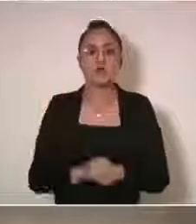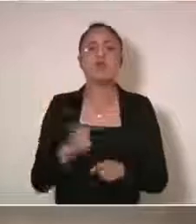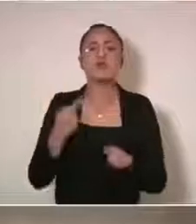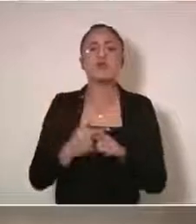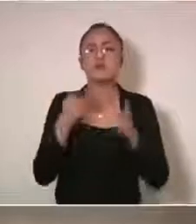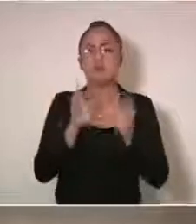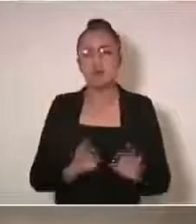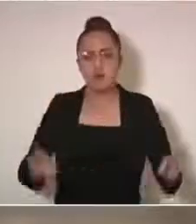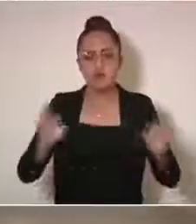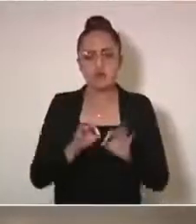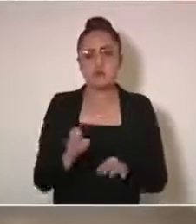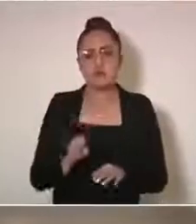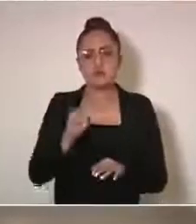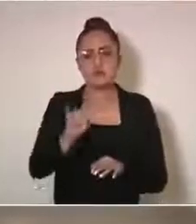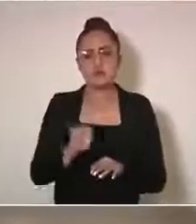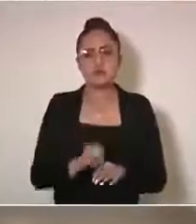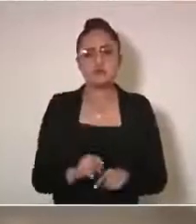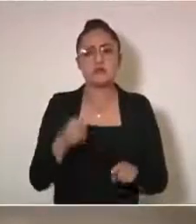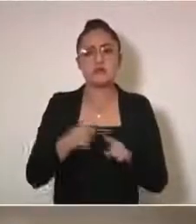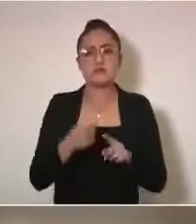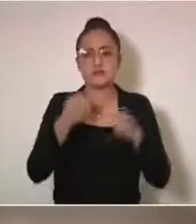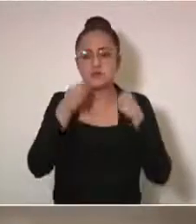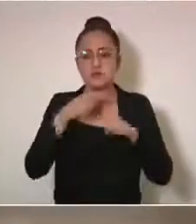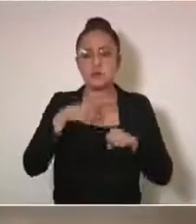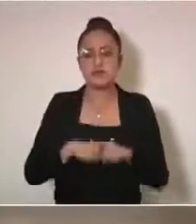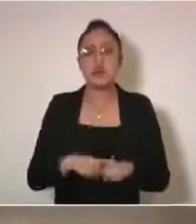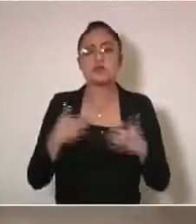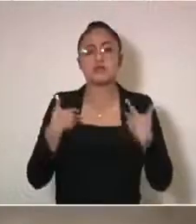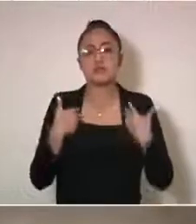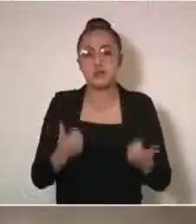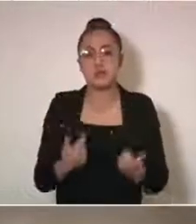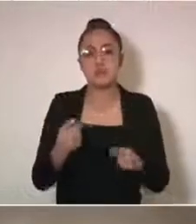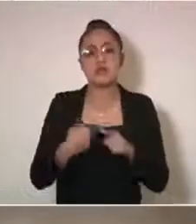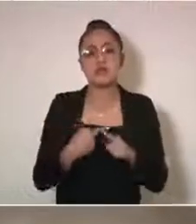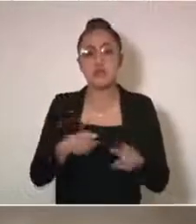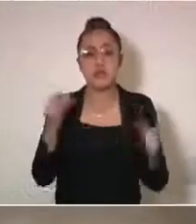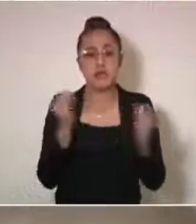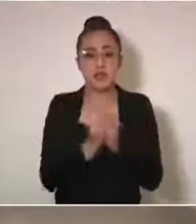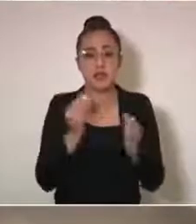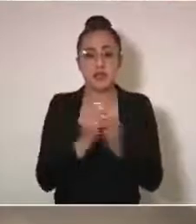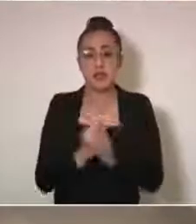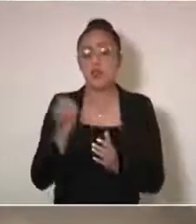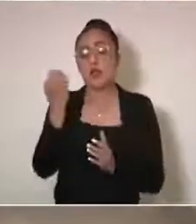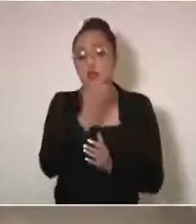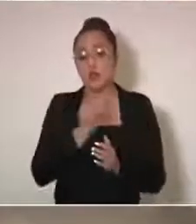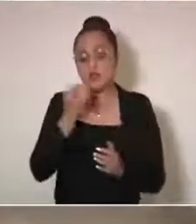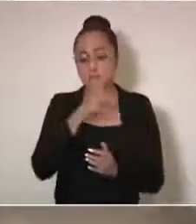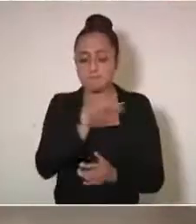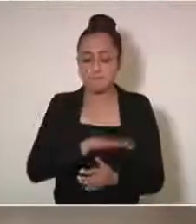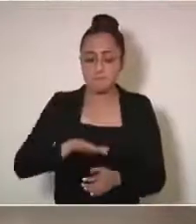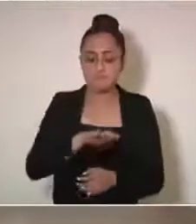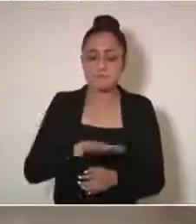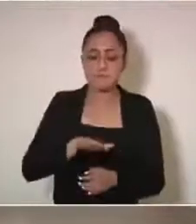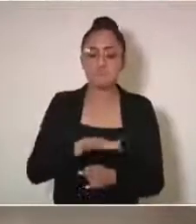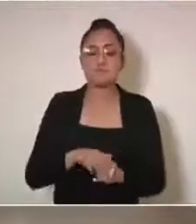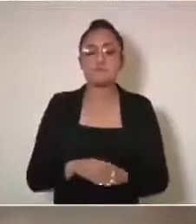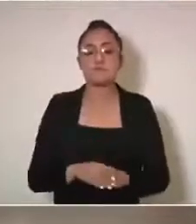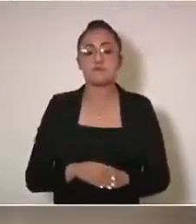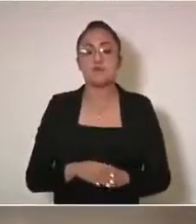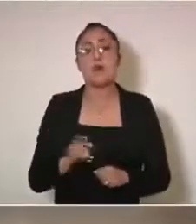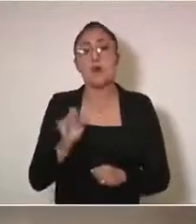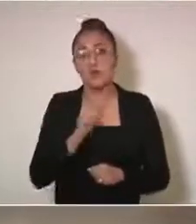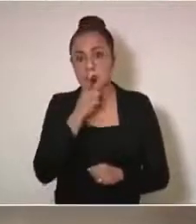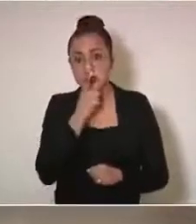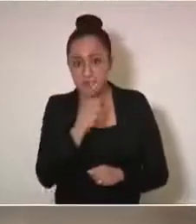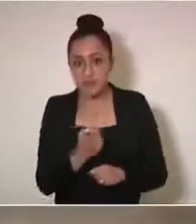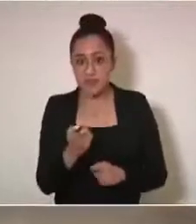Es importante que la sociedad comprenda que las clases en educación básica y cuando digo